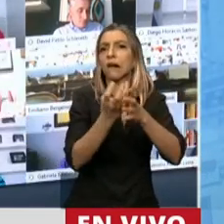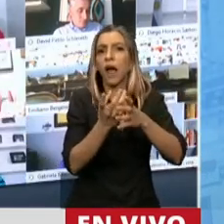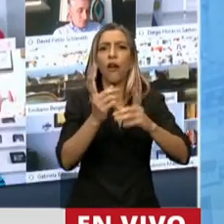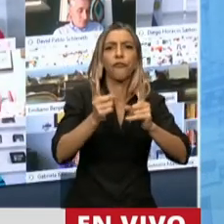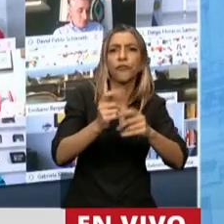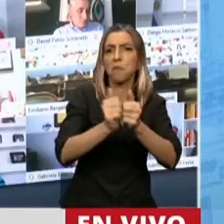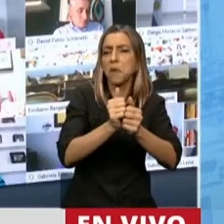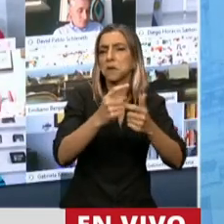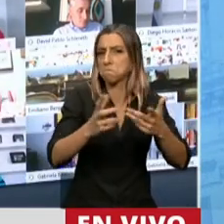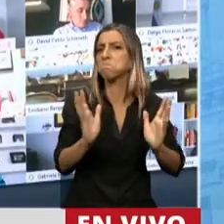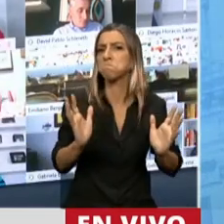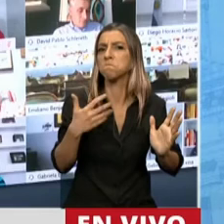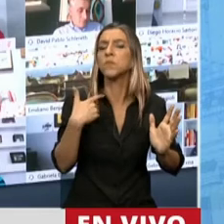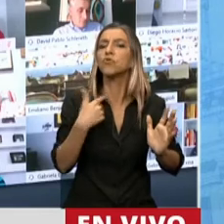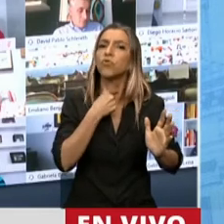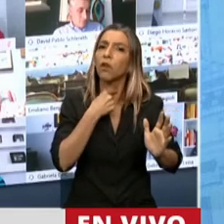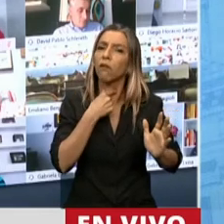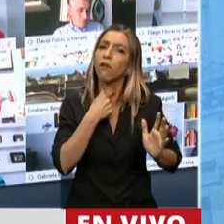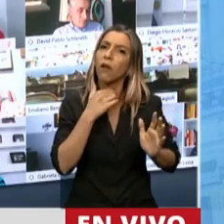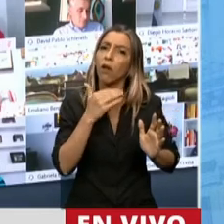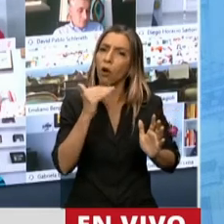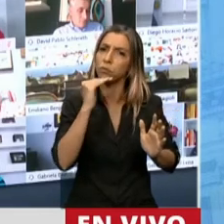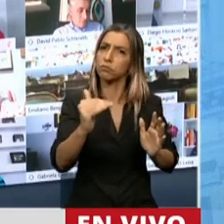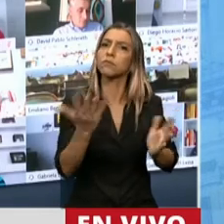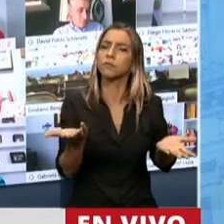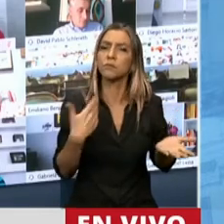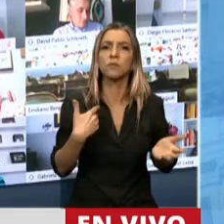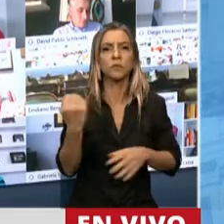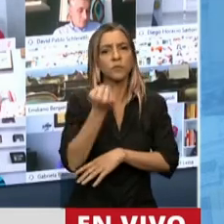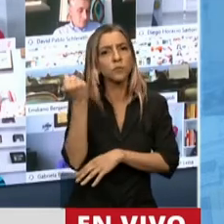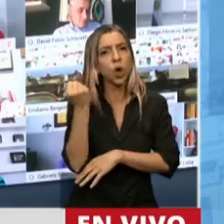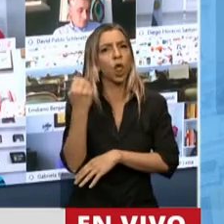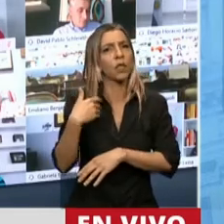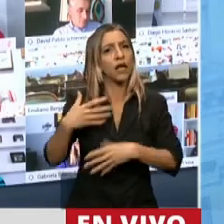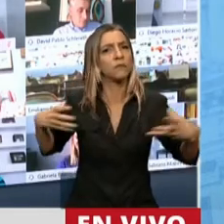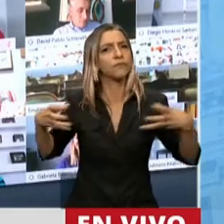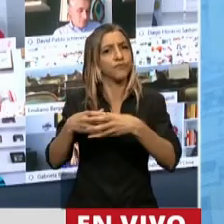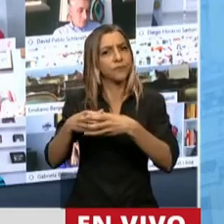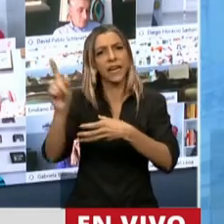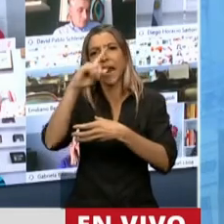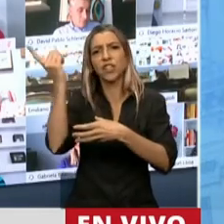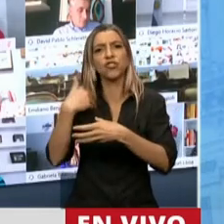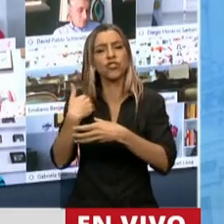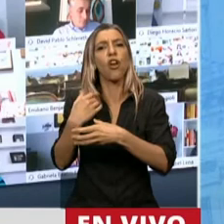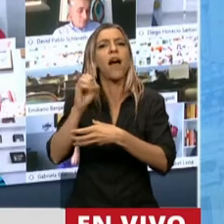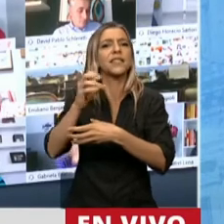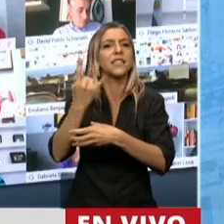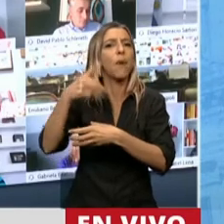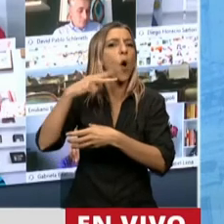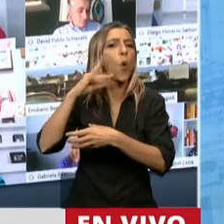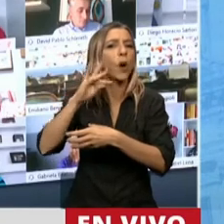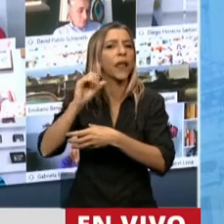Presidente. Me han pedido que lo exprese la Mesa Nacional de Unidad PYME, donde están casi todas las